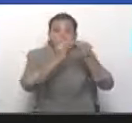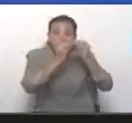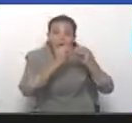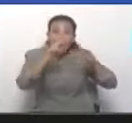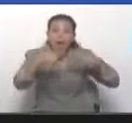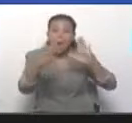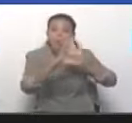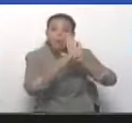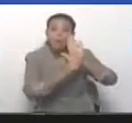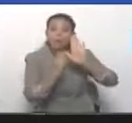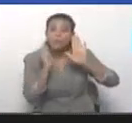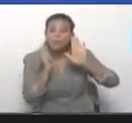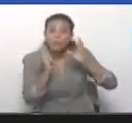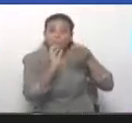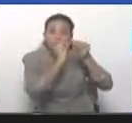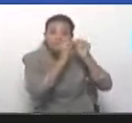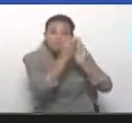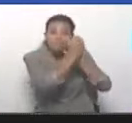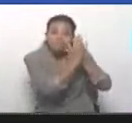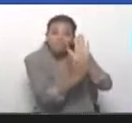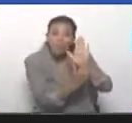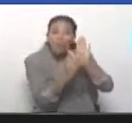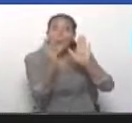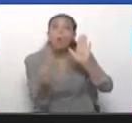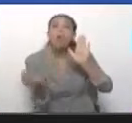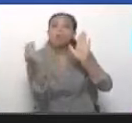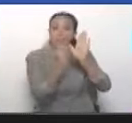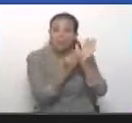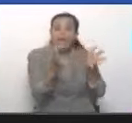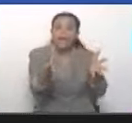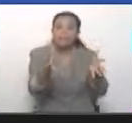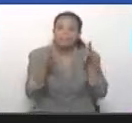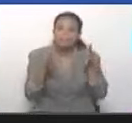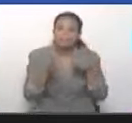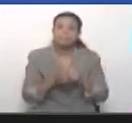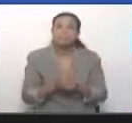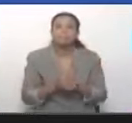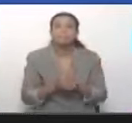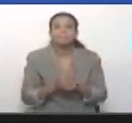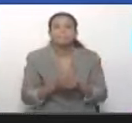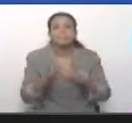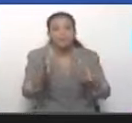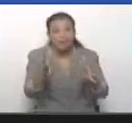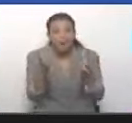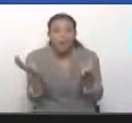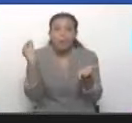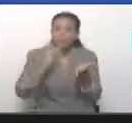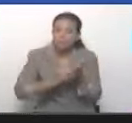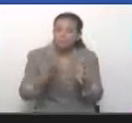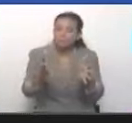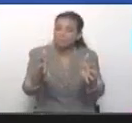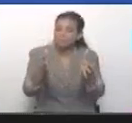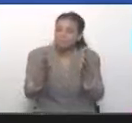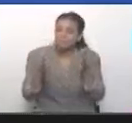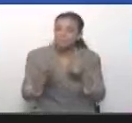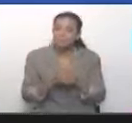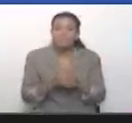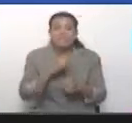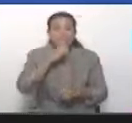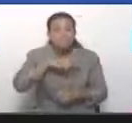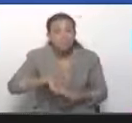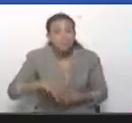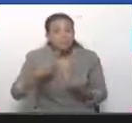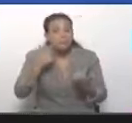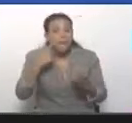Y esa vez volvimos a ganar, volvimos a triunfar. ¡Qué historia tan